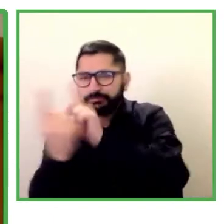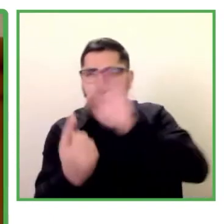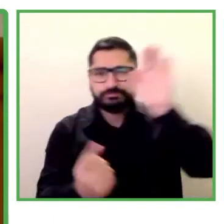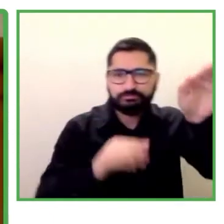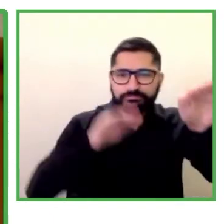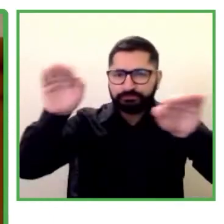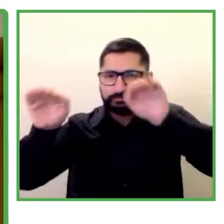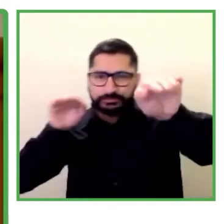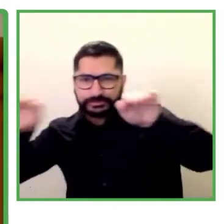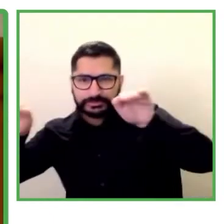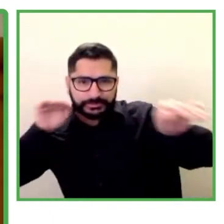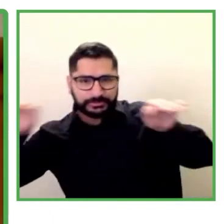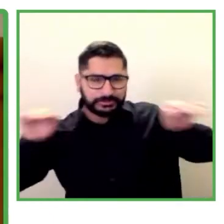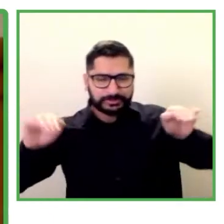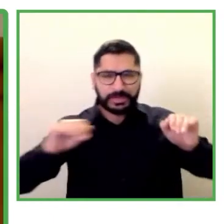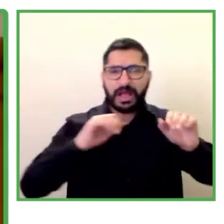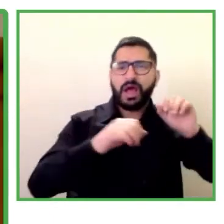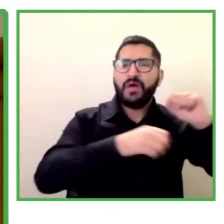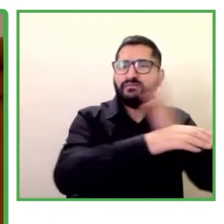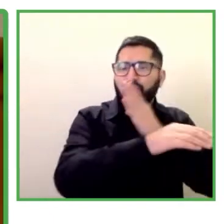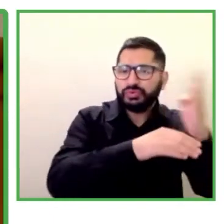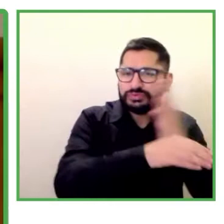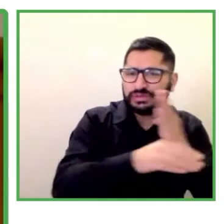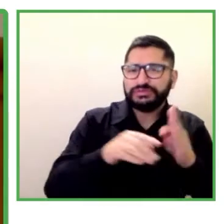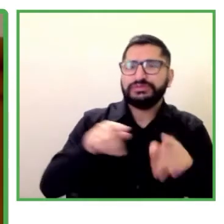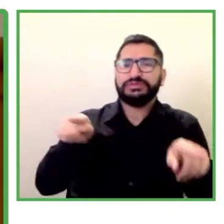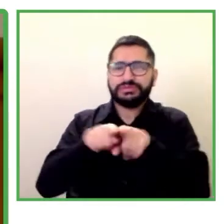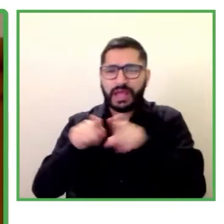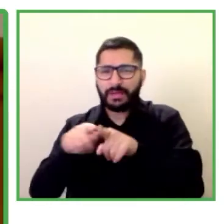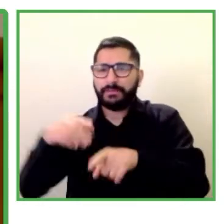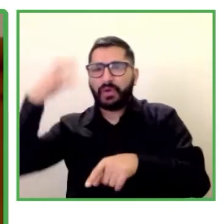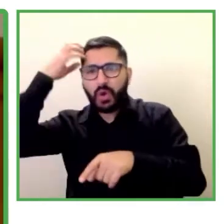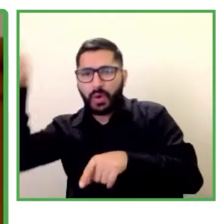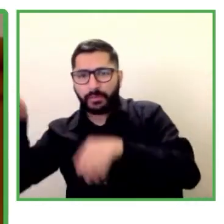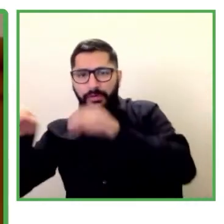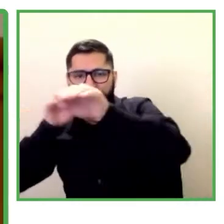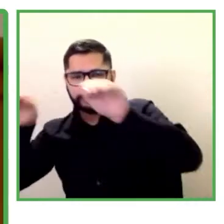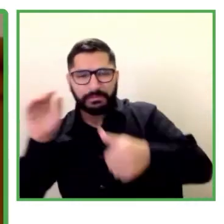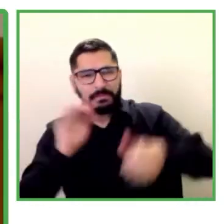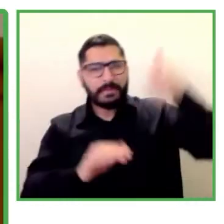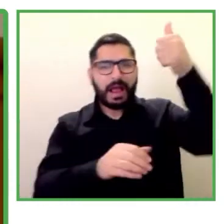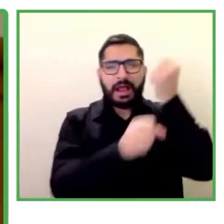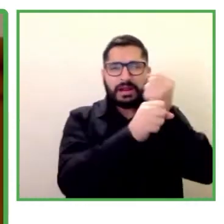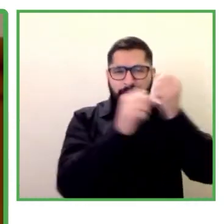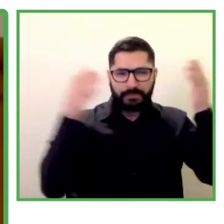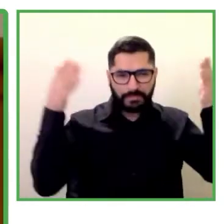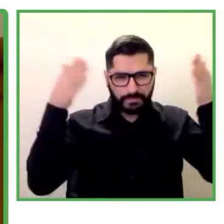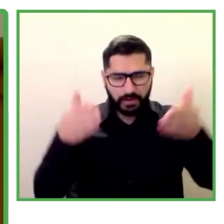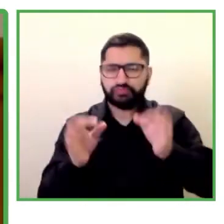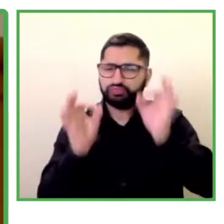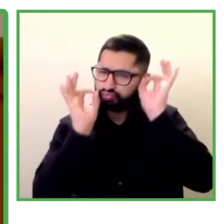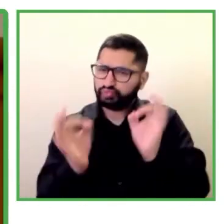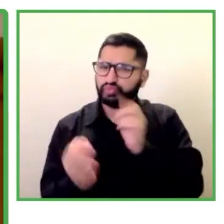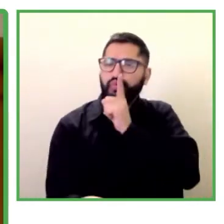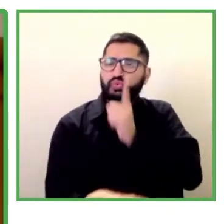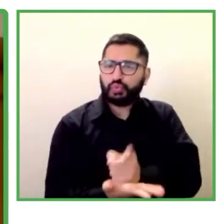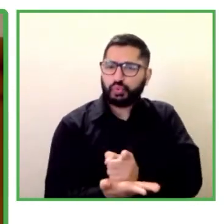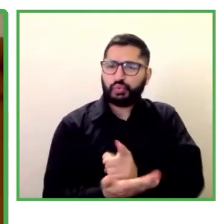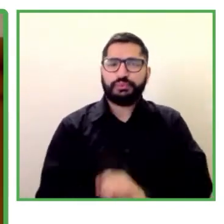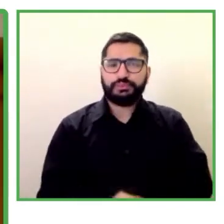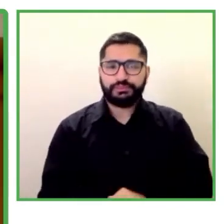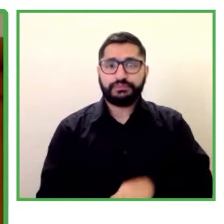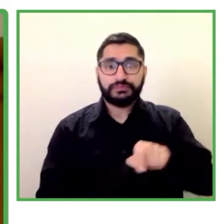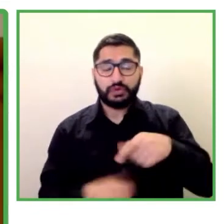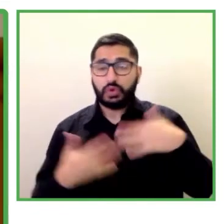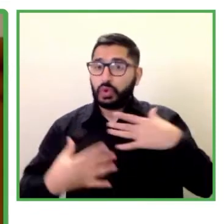en la región. Y es que la realidad es que hay un creciente interés por parte de las empresas de la región y en general en el ámbito